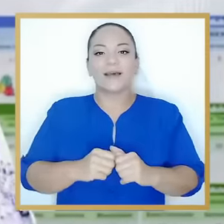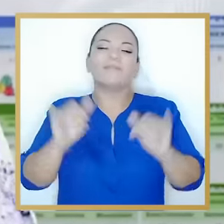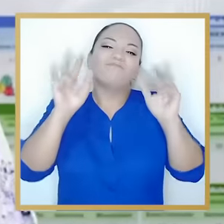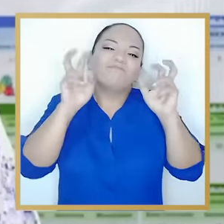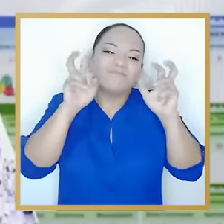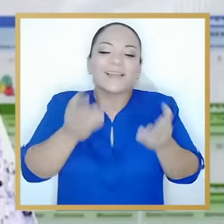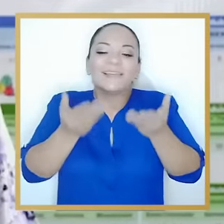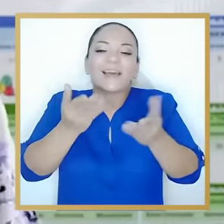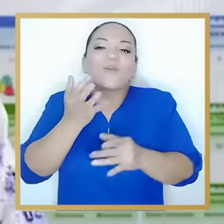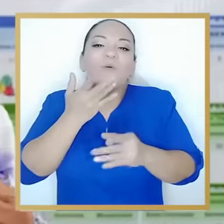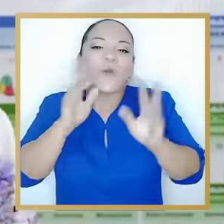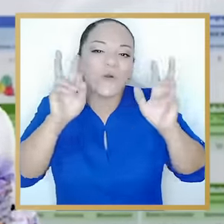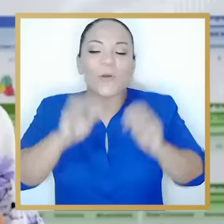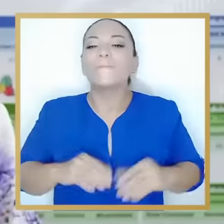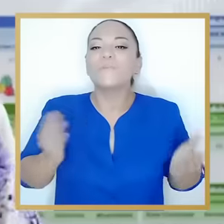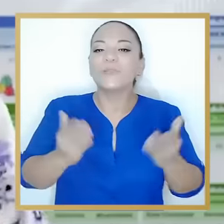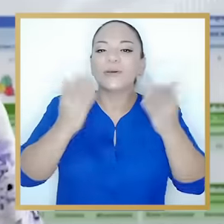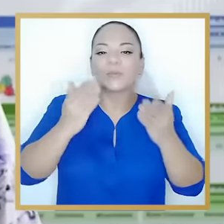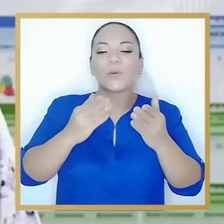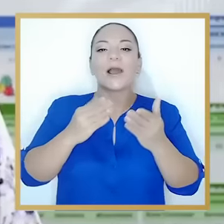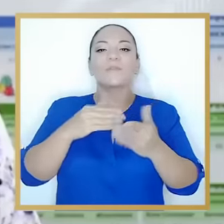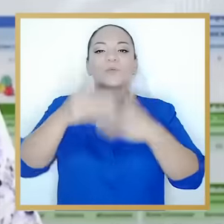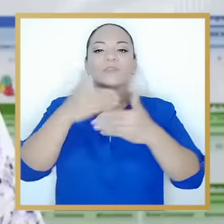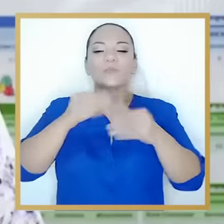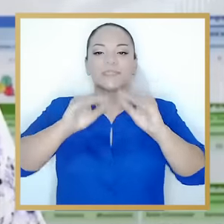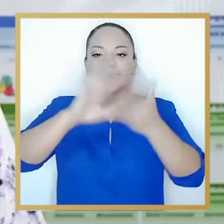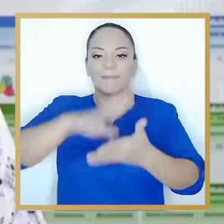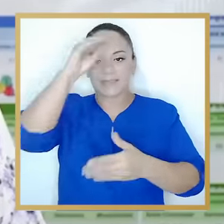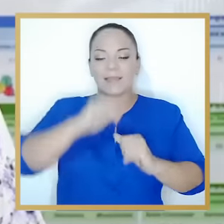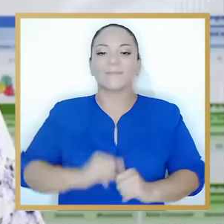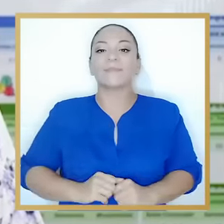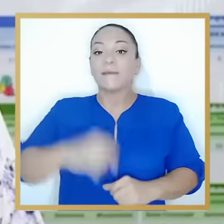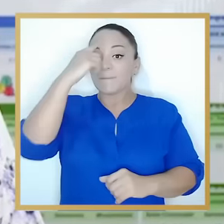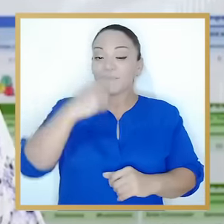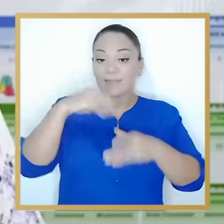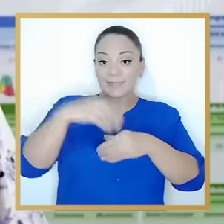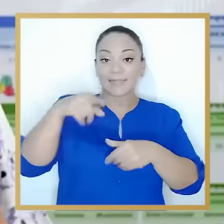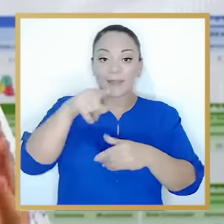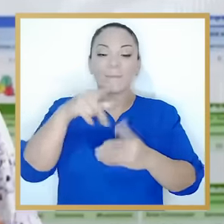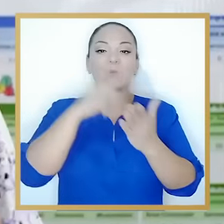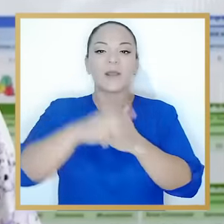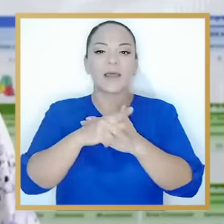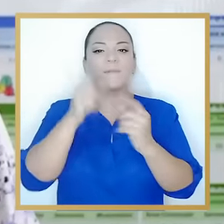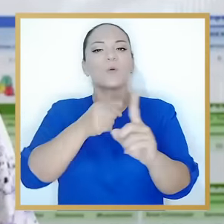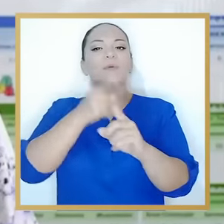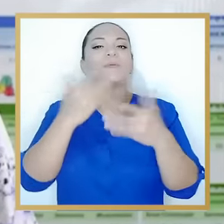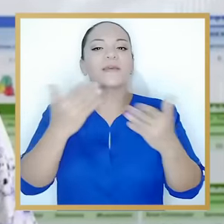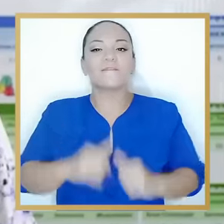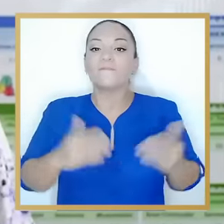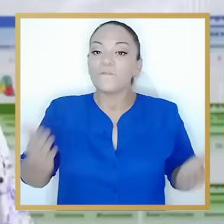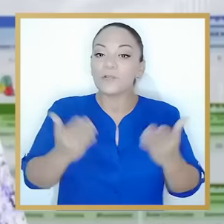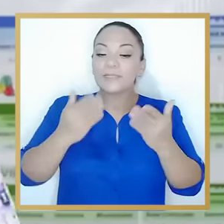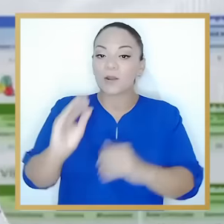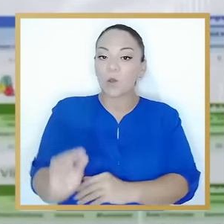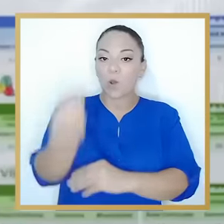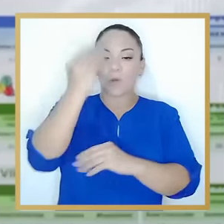docentes a ponerle color y motivación al proceso de enseñanza-aprendizaje. Como perfil de salida final del programa,